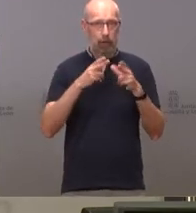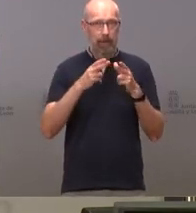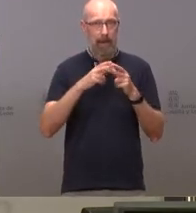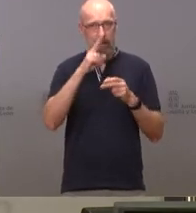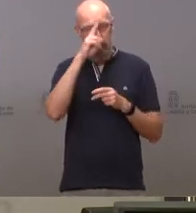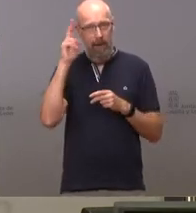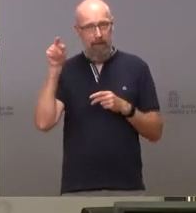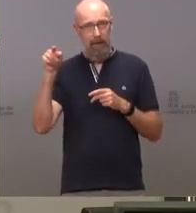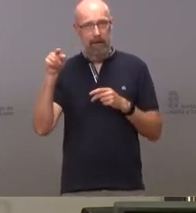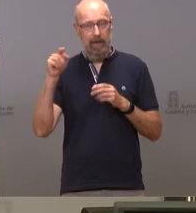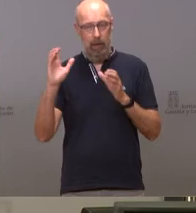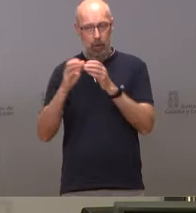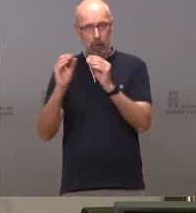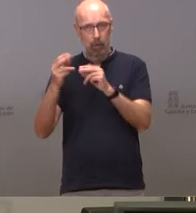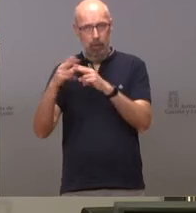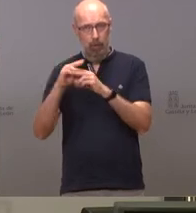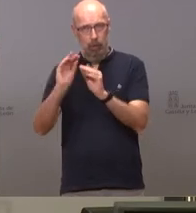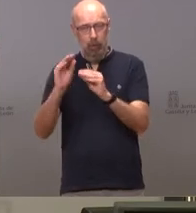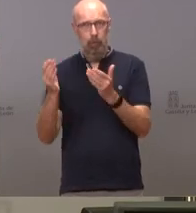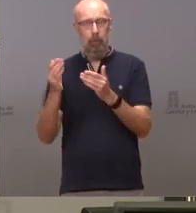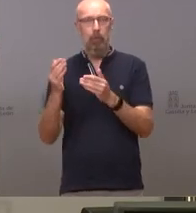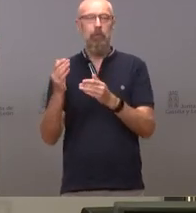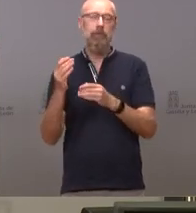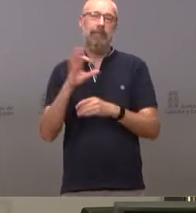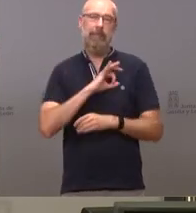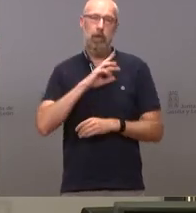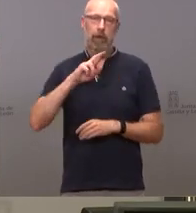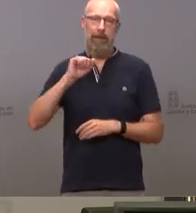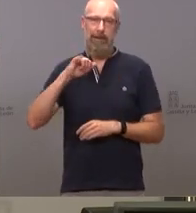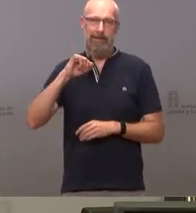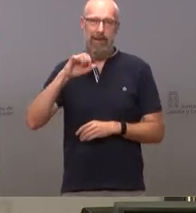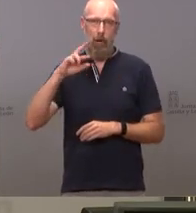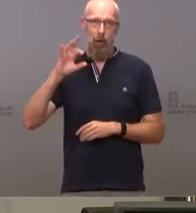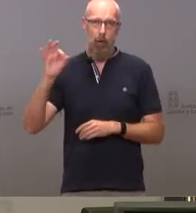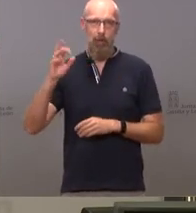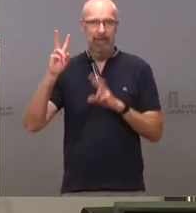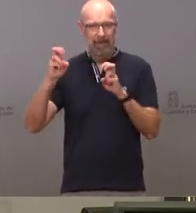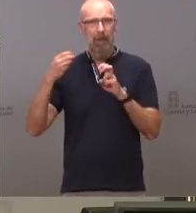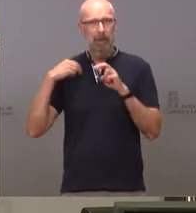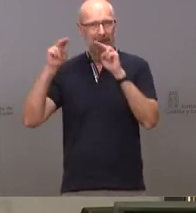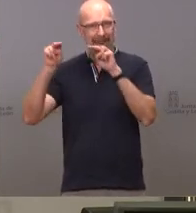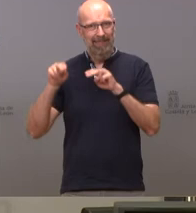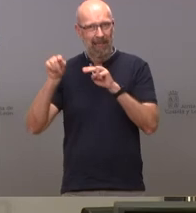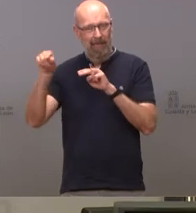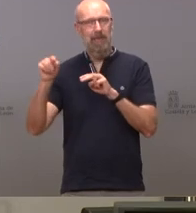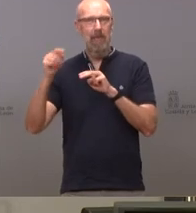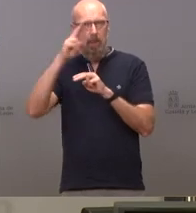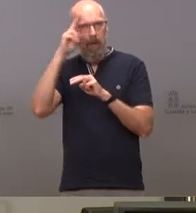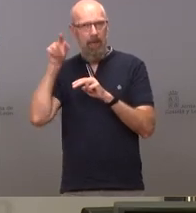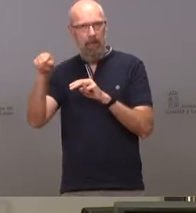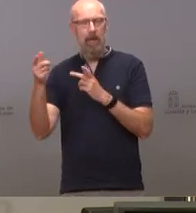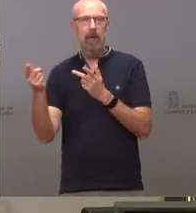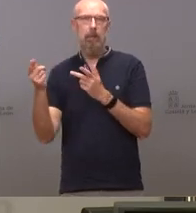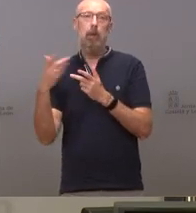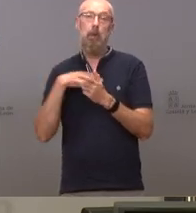partido Javier Reyero respecto a lo ocurrido en las residencias en Madrid pero que que pueden marcarse en lo ocurrido en